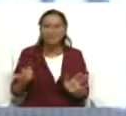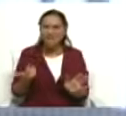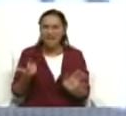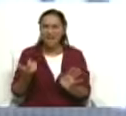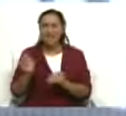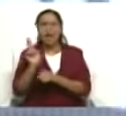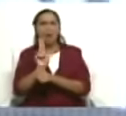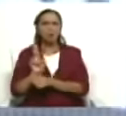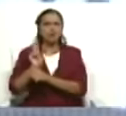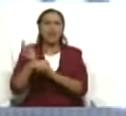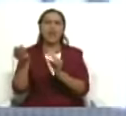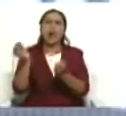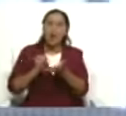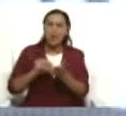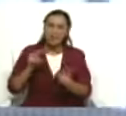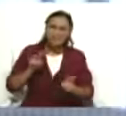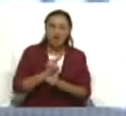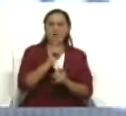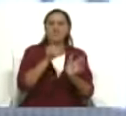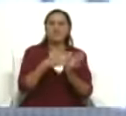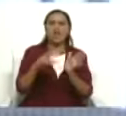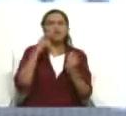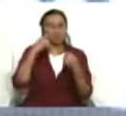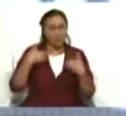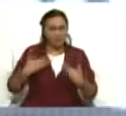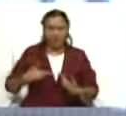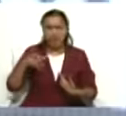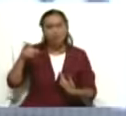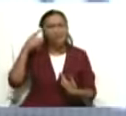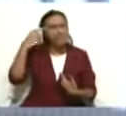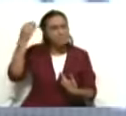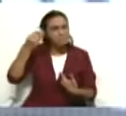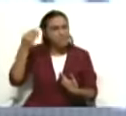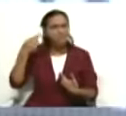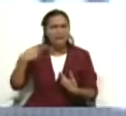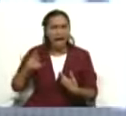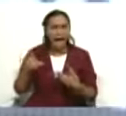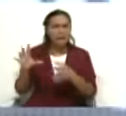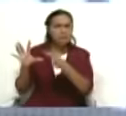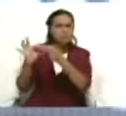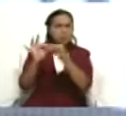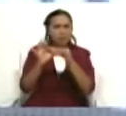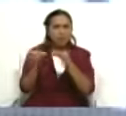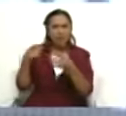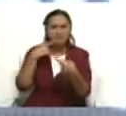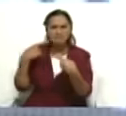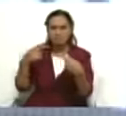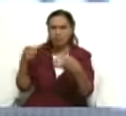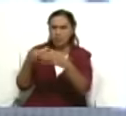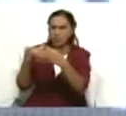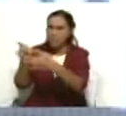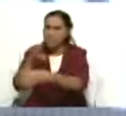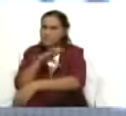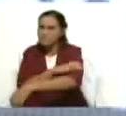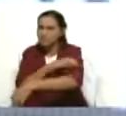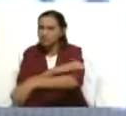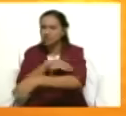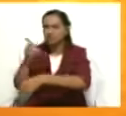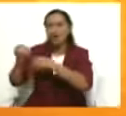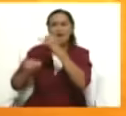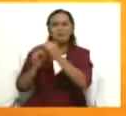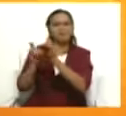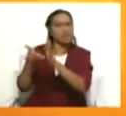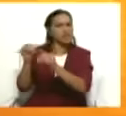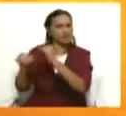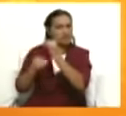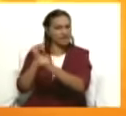violación de los derechos humanos. ¿Cree usted que todo esto esté conectado para empañar el ambiente de paz, cordialidad y diálogo que existe en Venezuela? Lo que